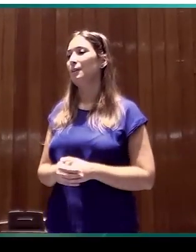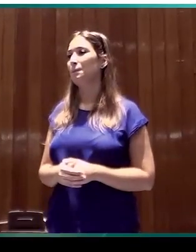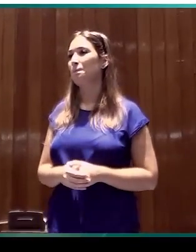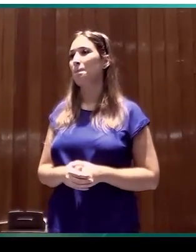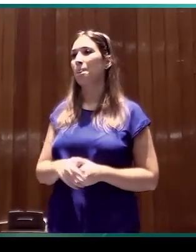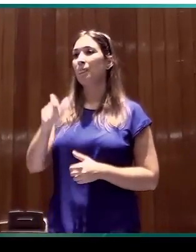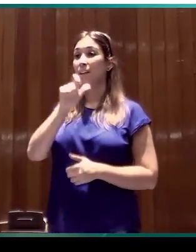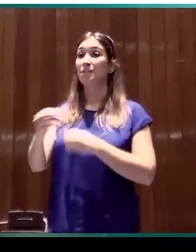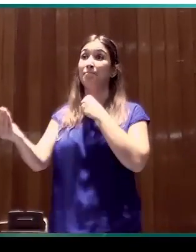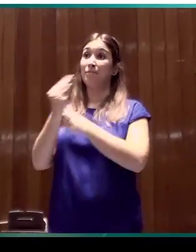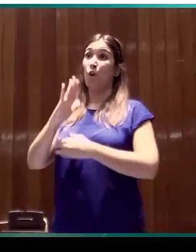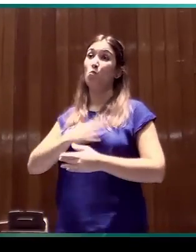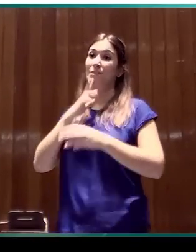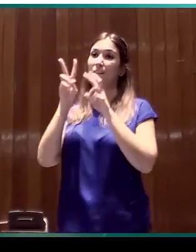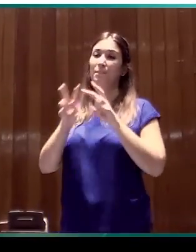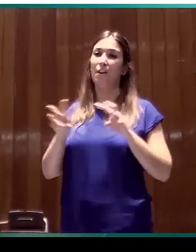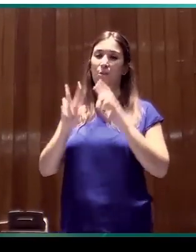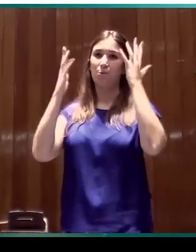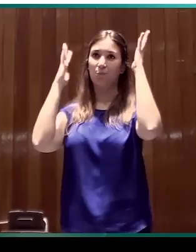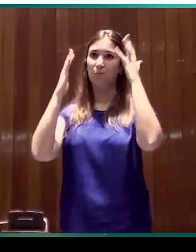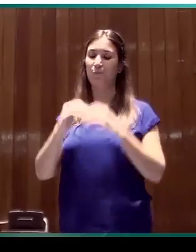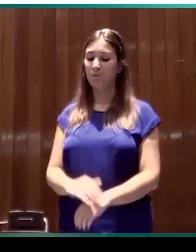financian nuestra investigación. Muchas gracias.